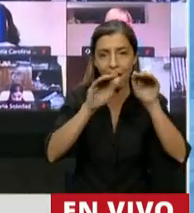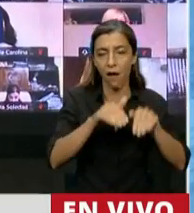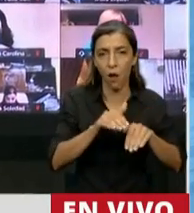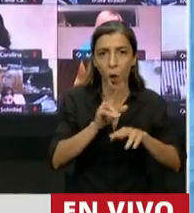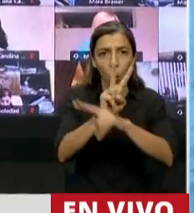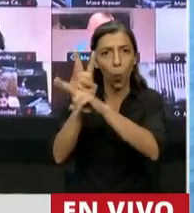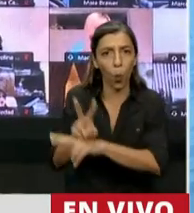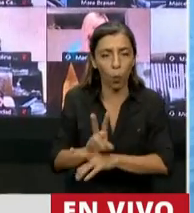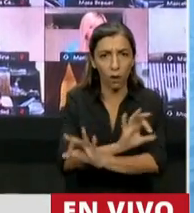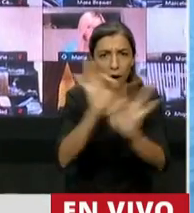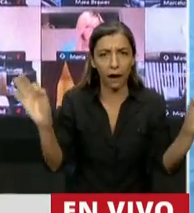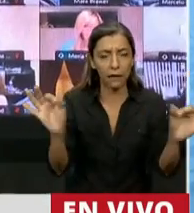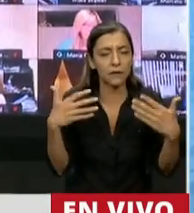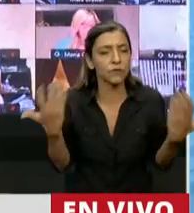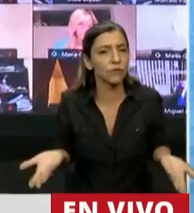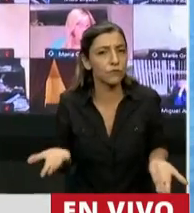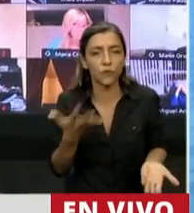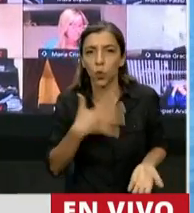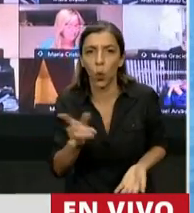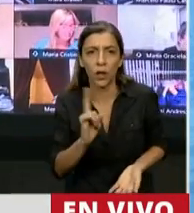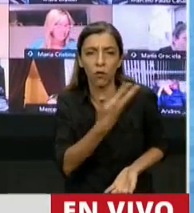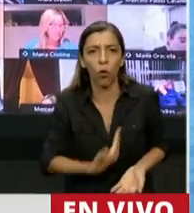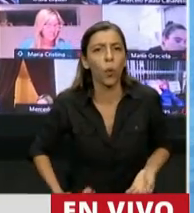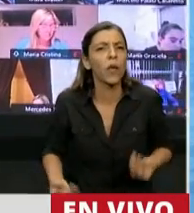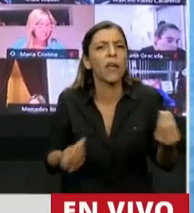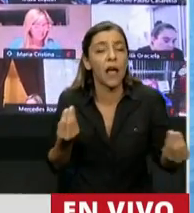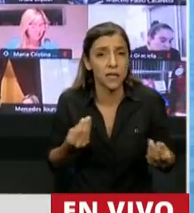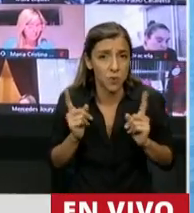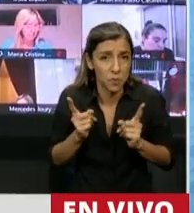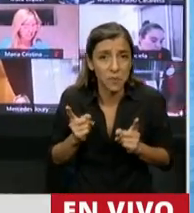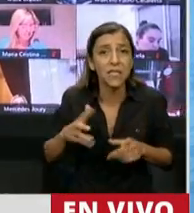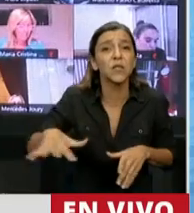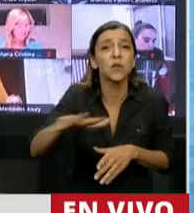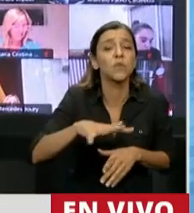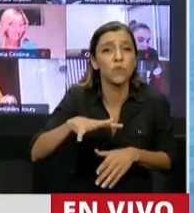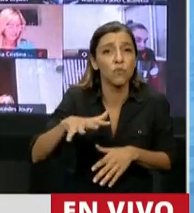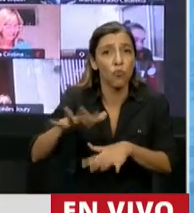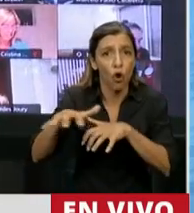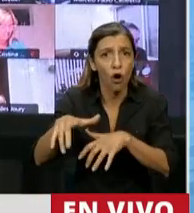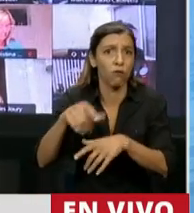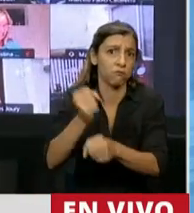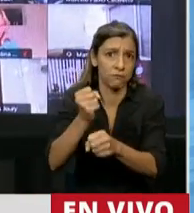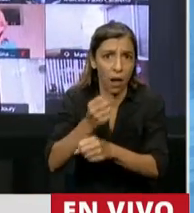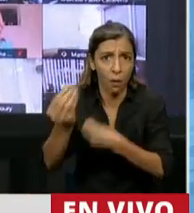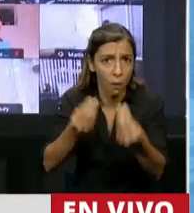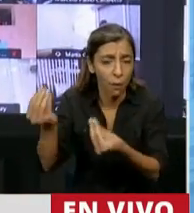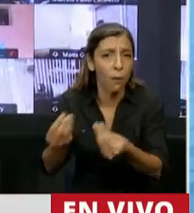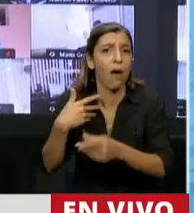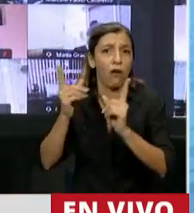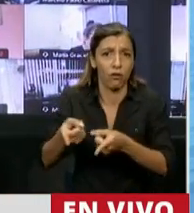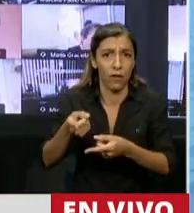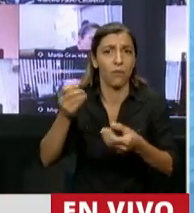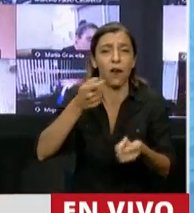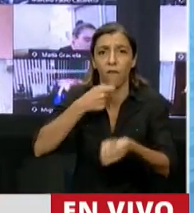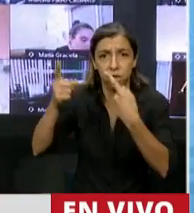ni siquiera sabemos qué es lo que hace este gobierno con un sector que es el que trae los dólares, que es el que trabaja, que mantiene una enorme cantidad